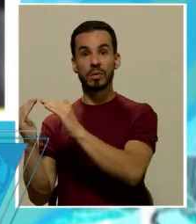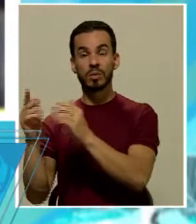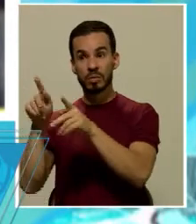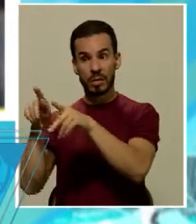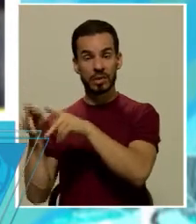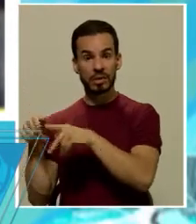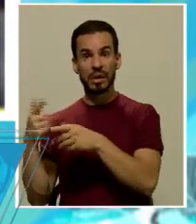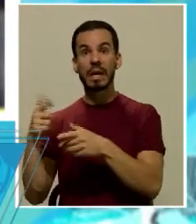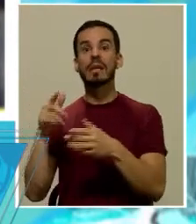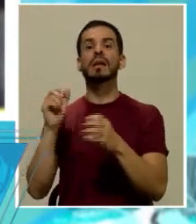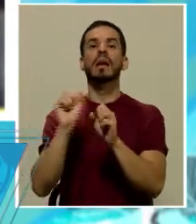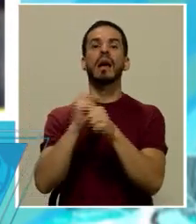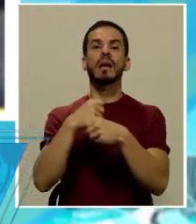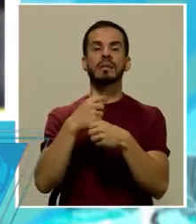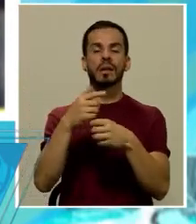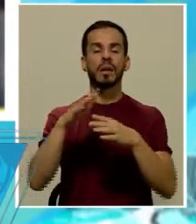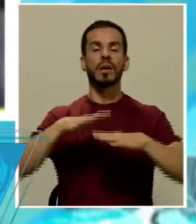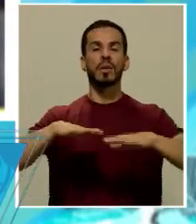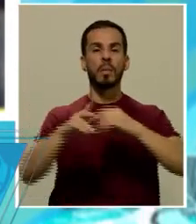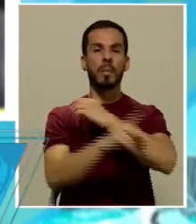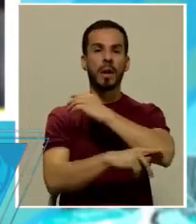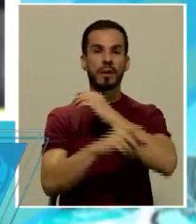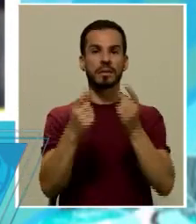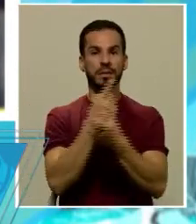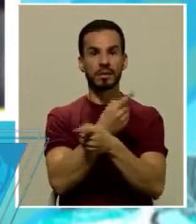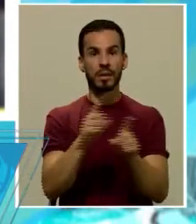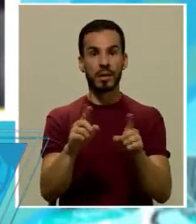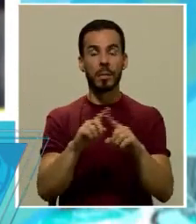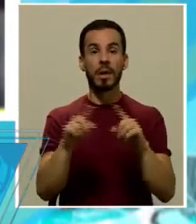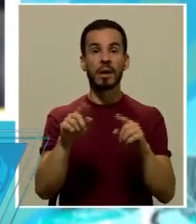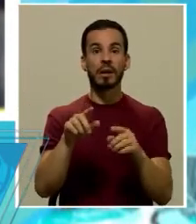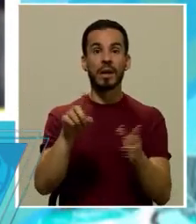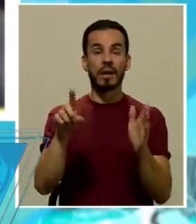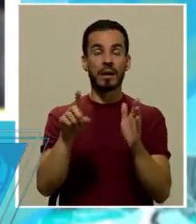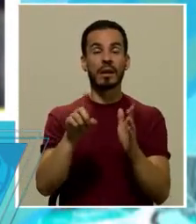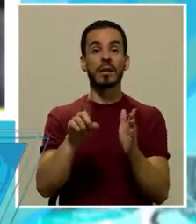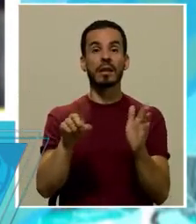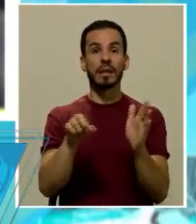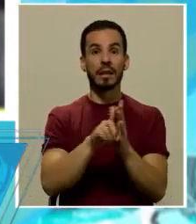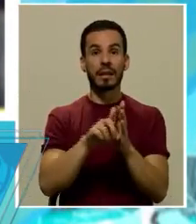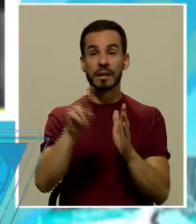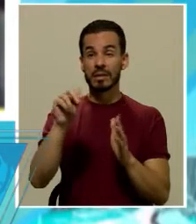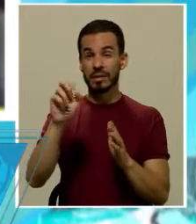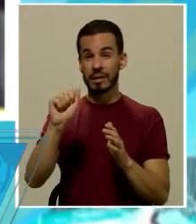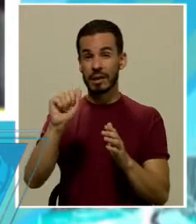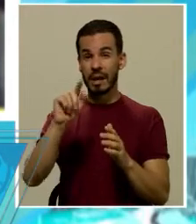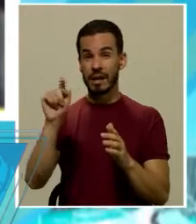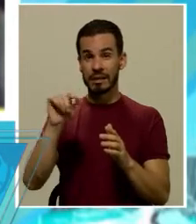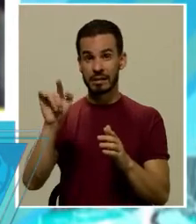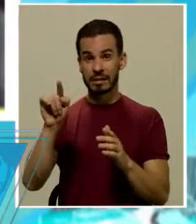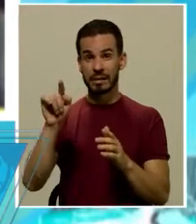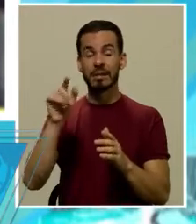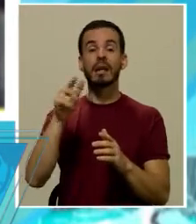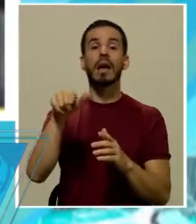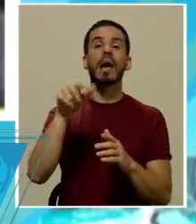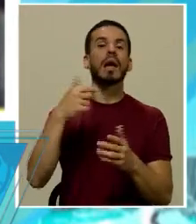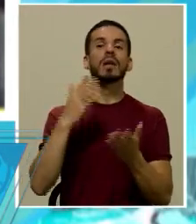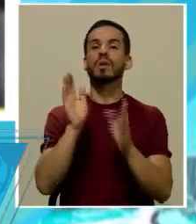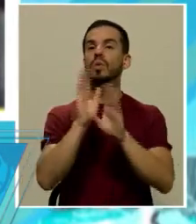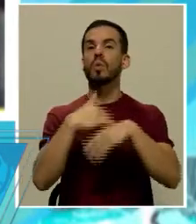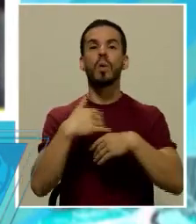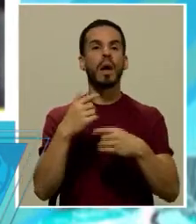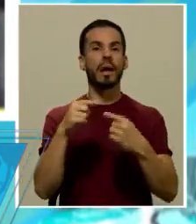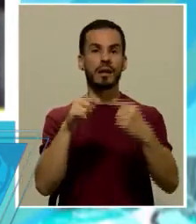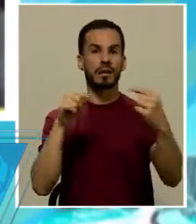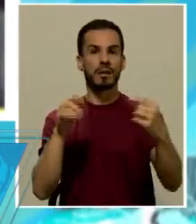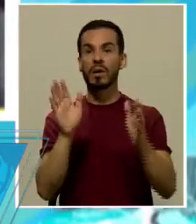la hace Jacobs propiamente de un Estado democrático, mientras que en el derecho nazi, más bien lo que existía era un derecho penal del enemigo y no existía